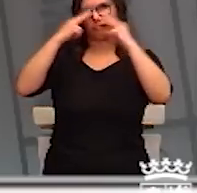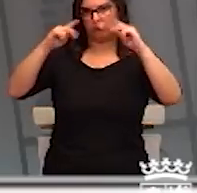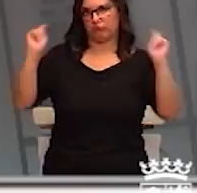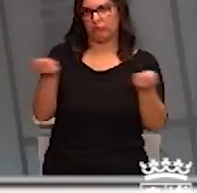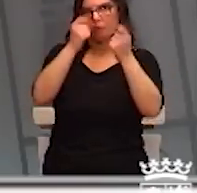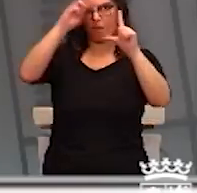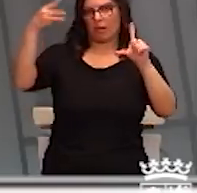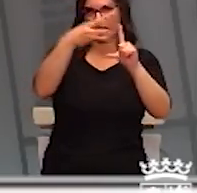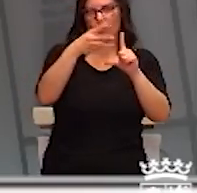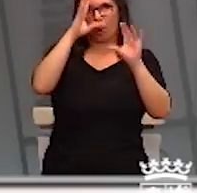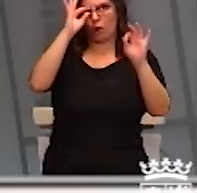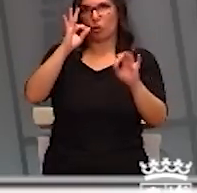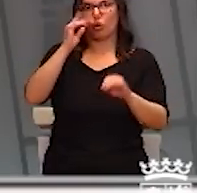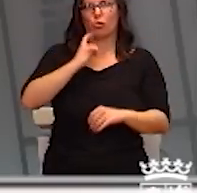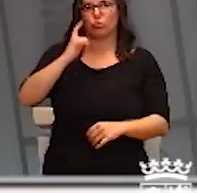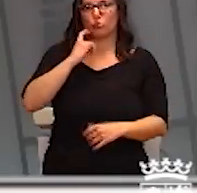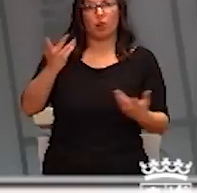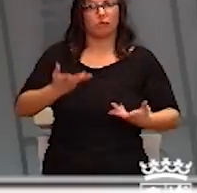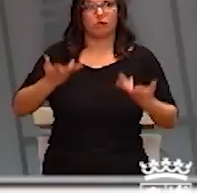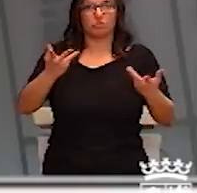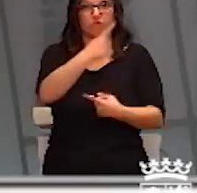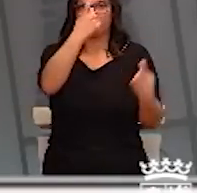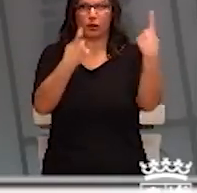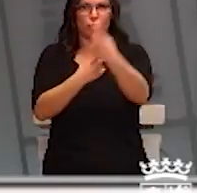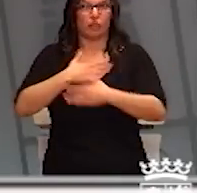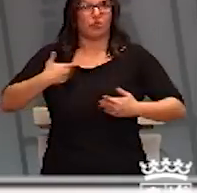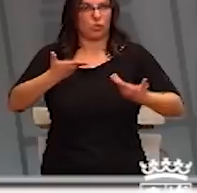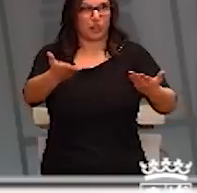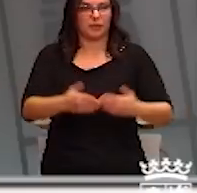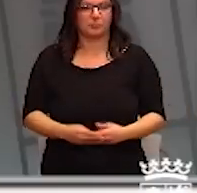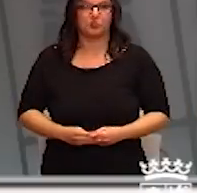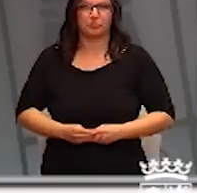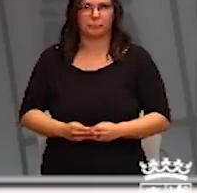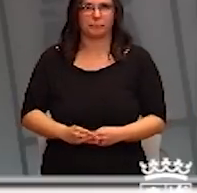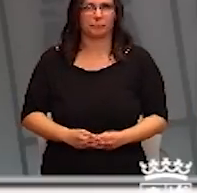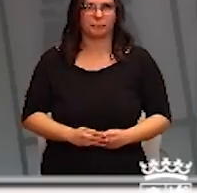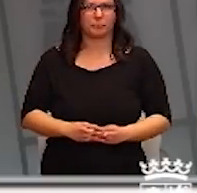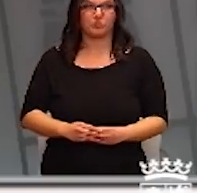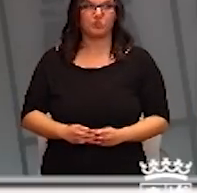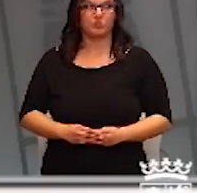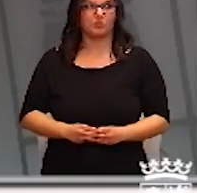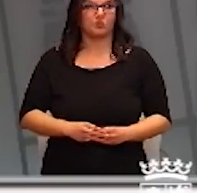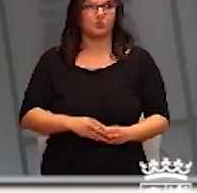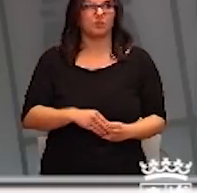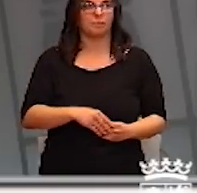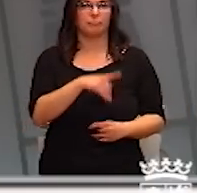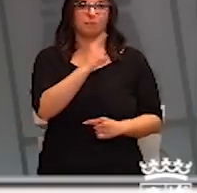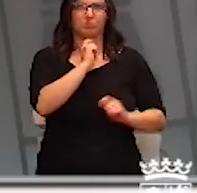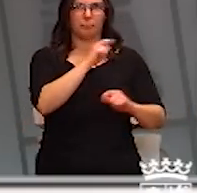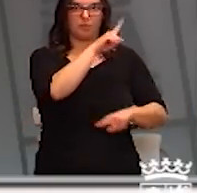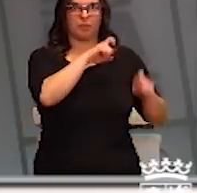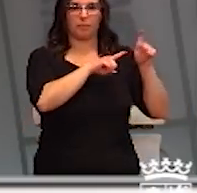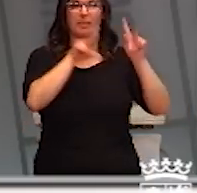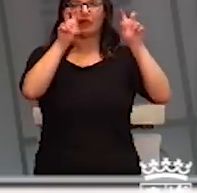en el portal. Y quedamos a su disposición para aquellas preguntas que quedan necesarias. Sí, sobre los centros